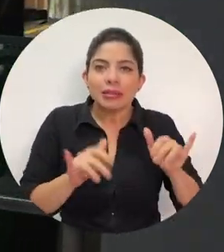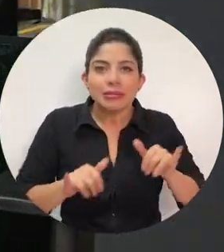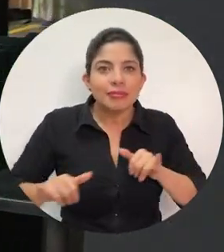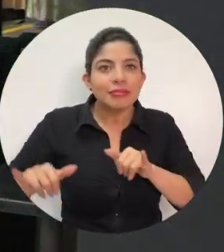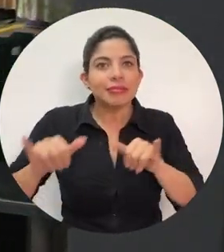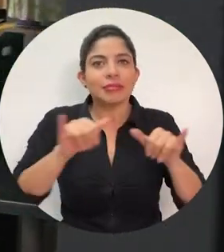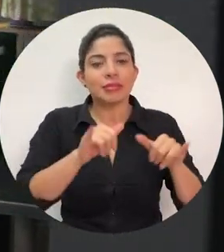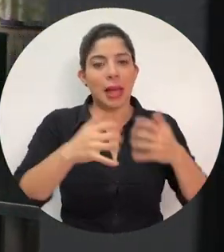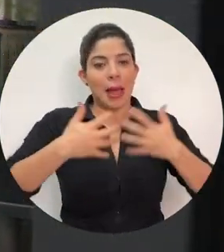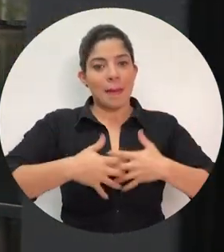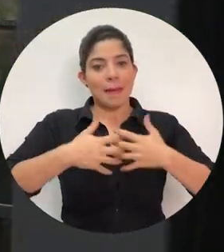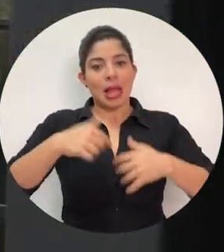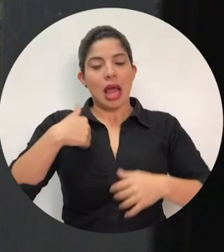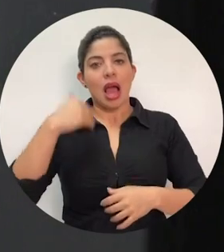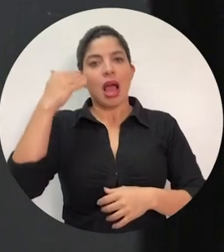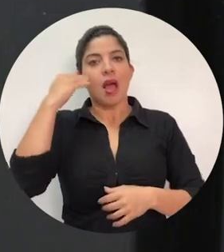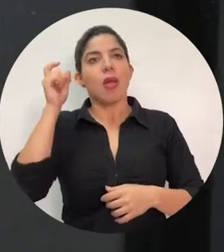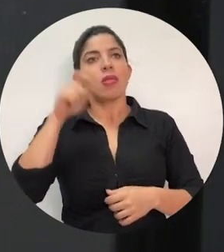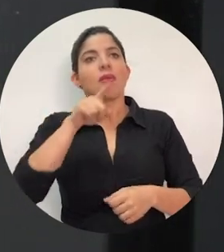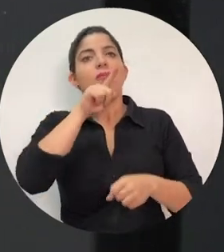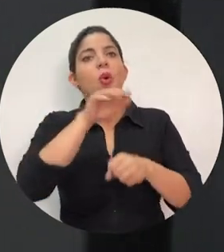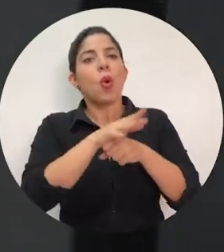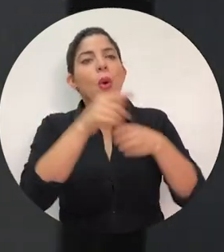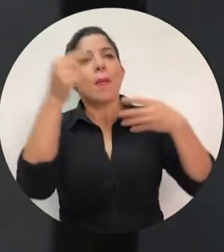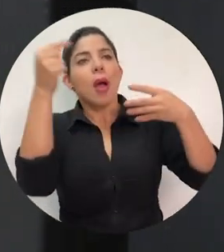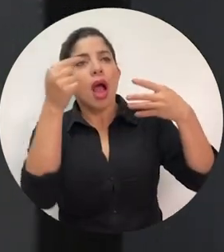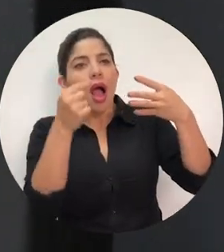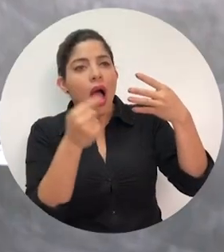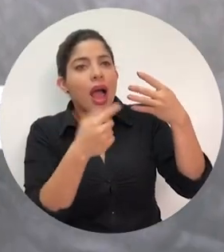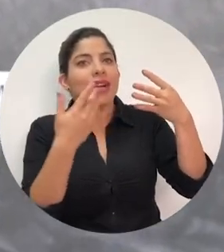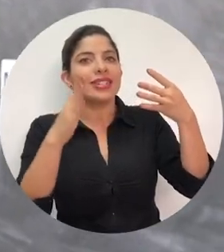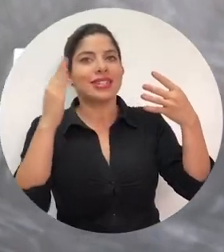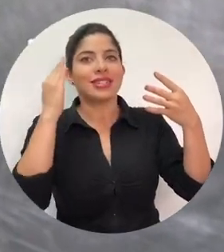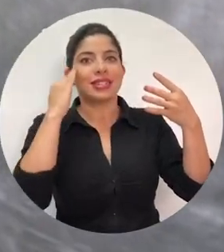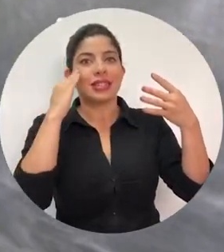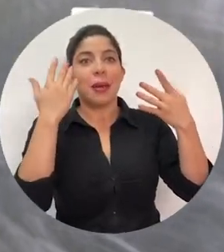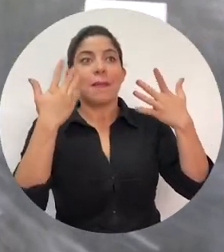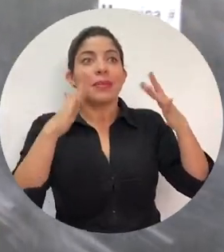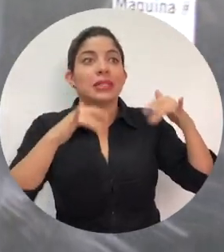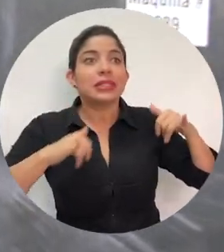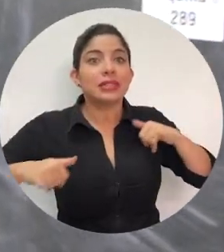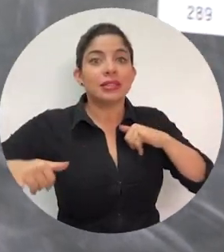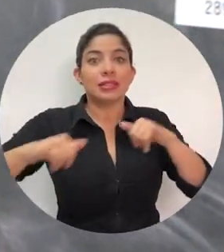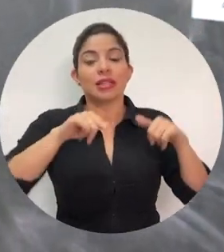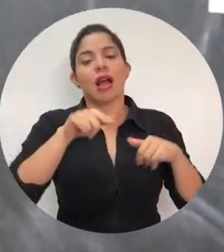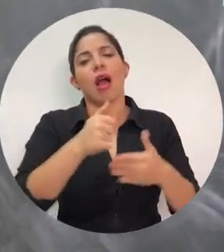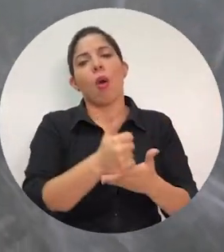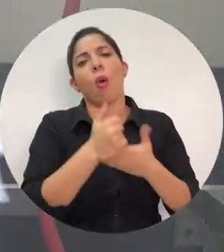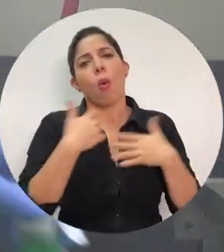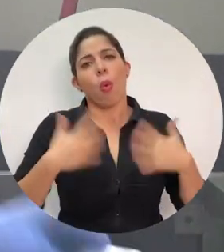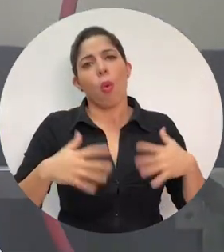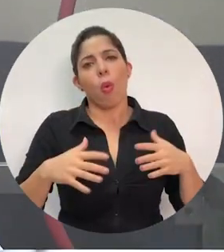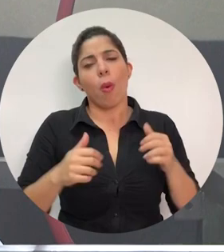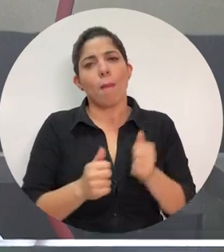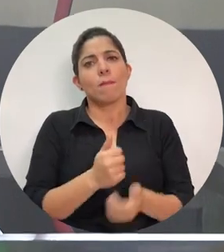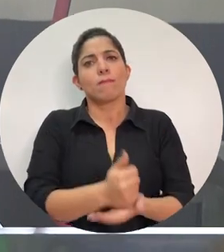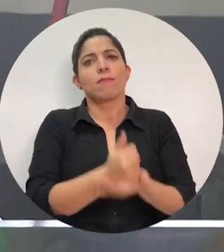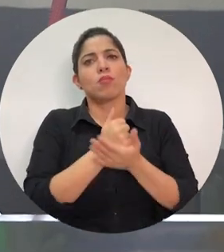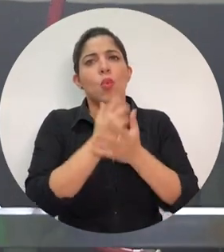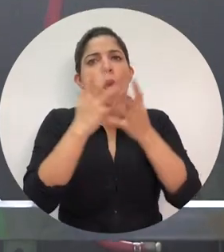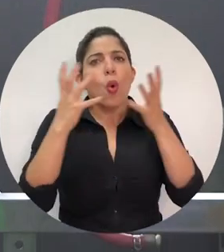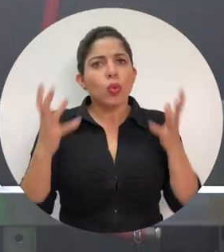estandarizados, saber como empresa que debo cumplir con esto, esto y esto, pero está estandarizado, ayuda